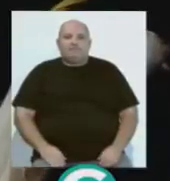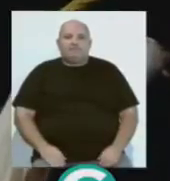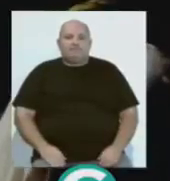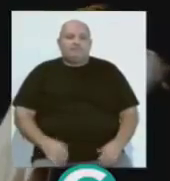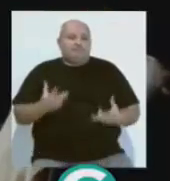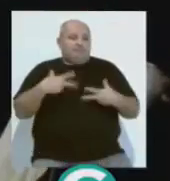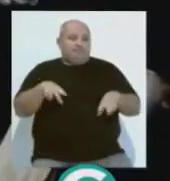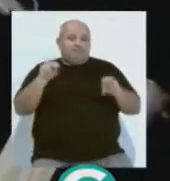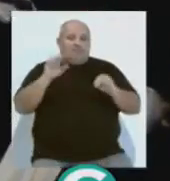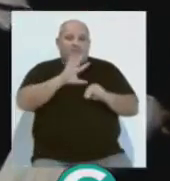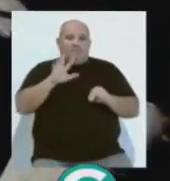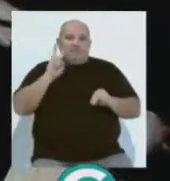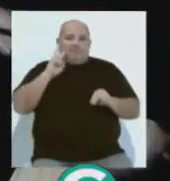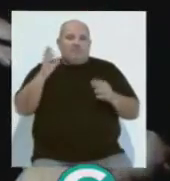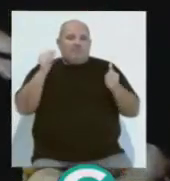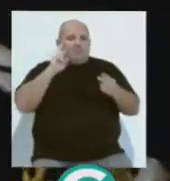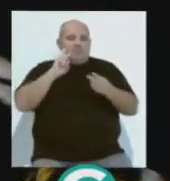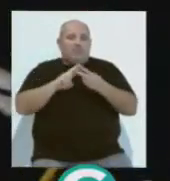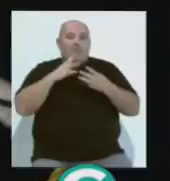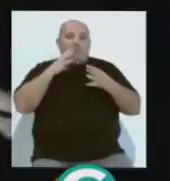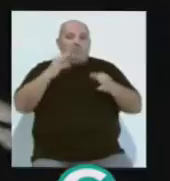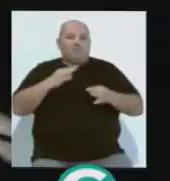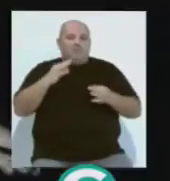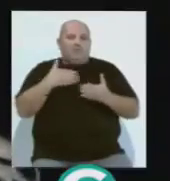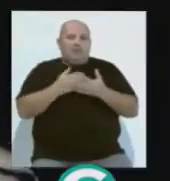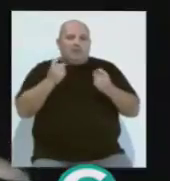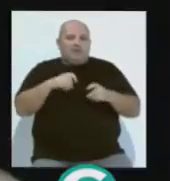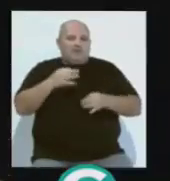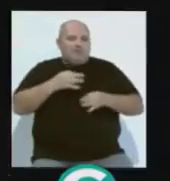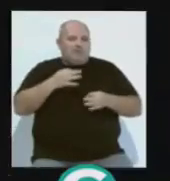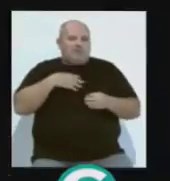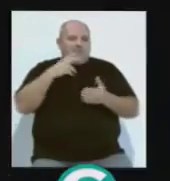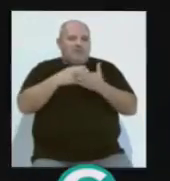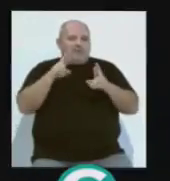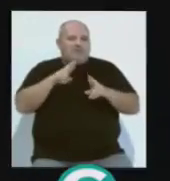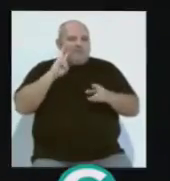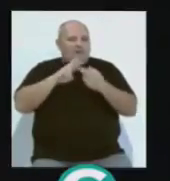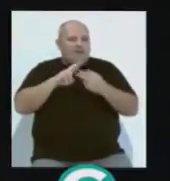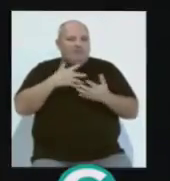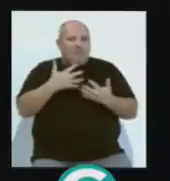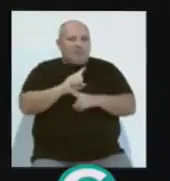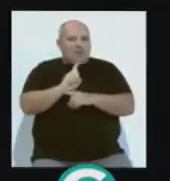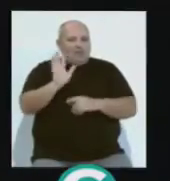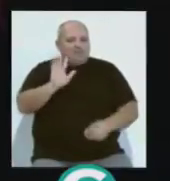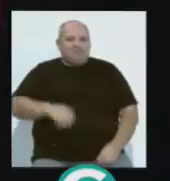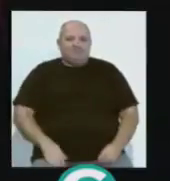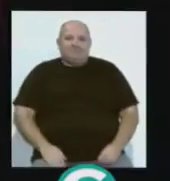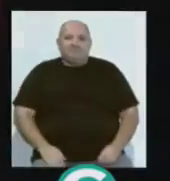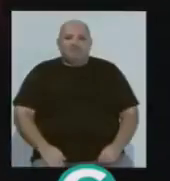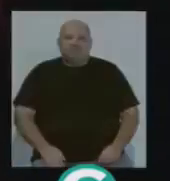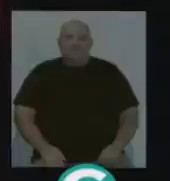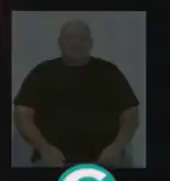Pues con estas imágenes nos despedimos. Recuerden que tienen una nueva cita informativa a las 8 y media de la tarde. Sean felices. Adiós.